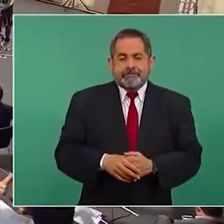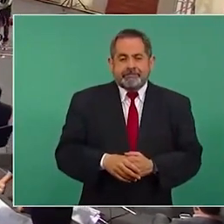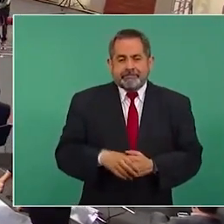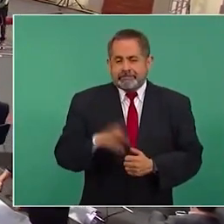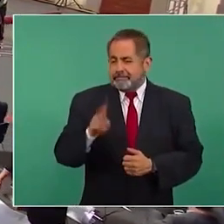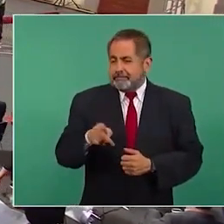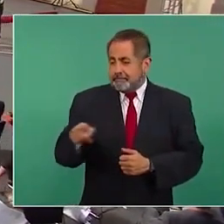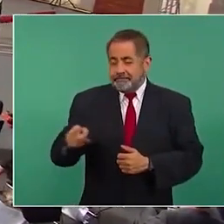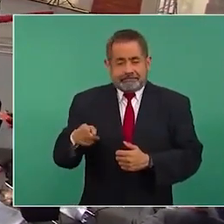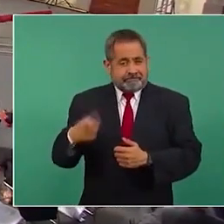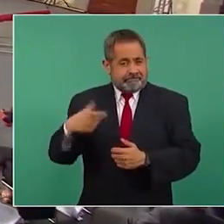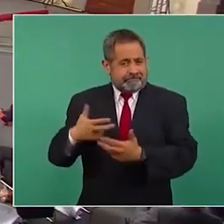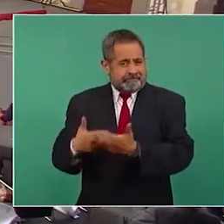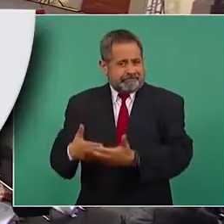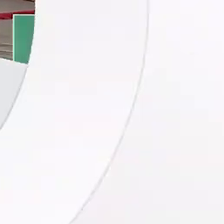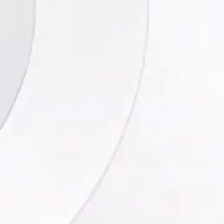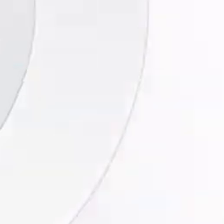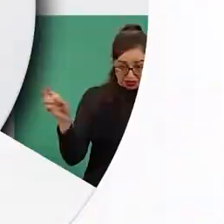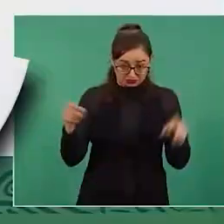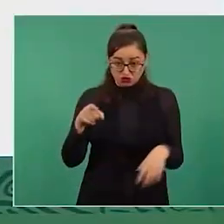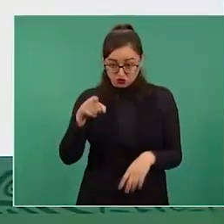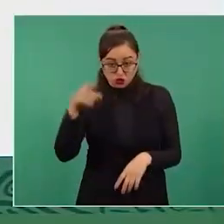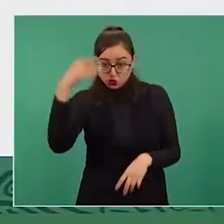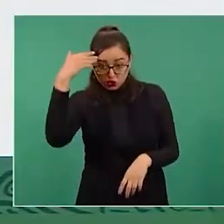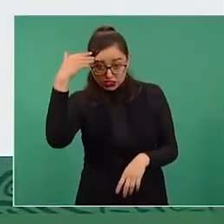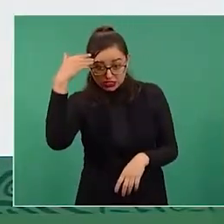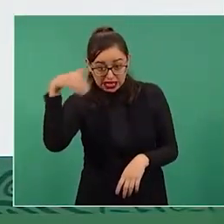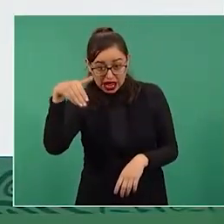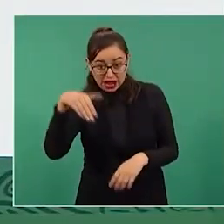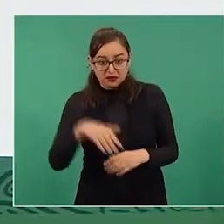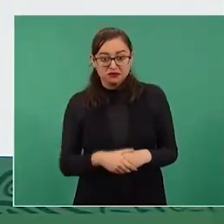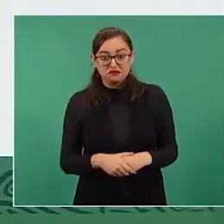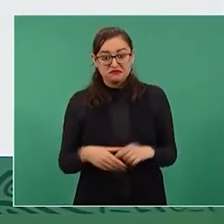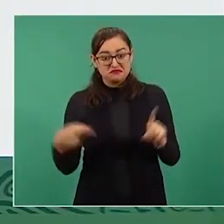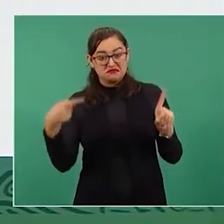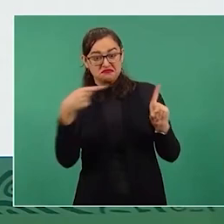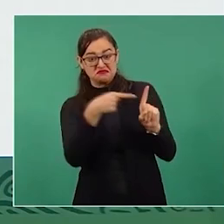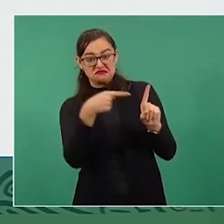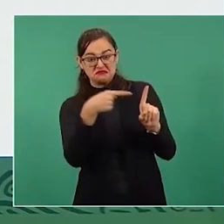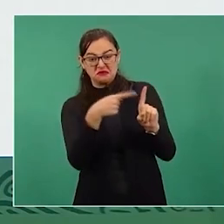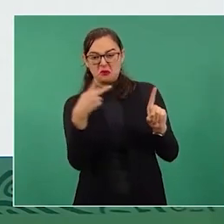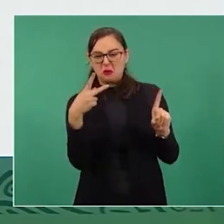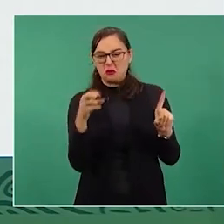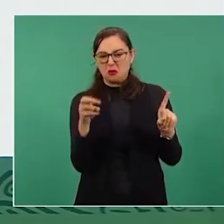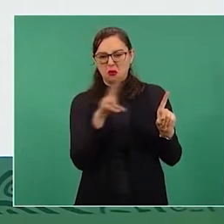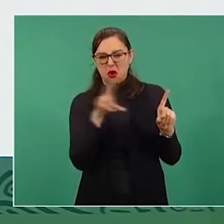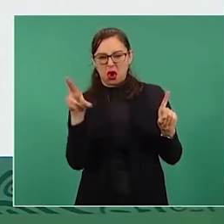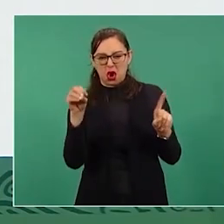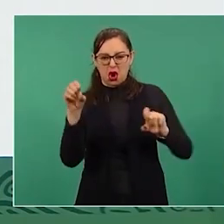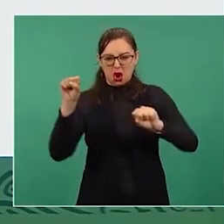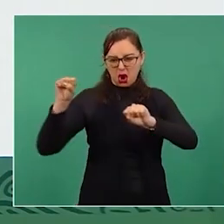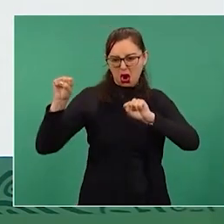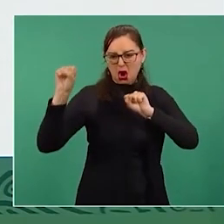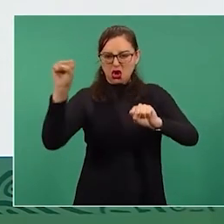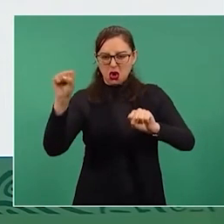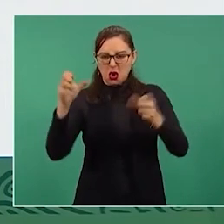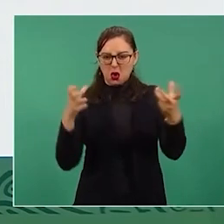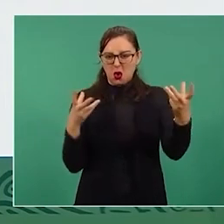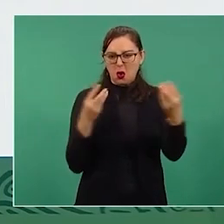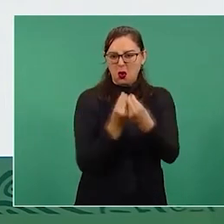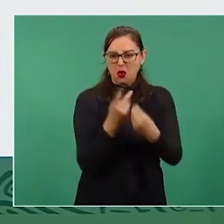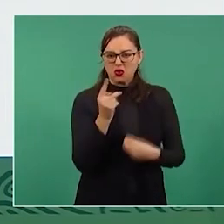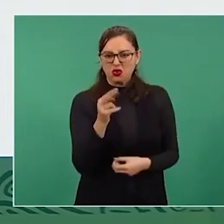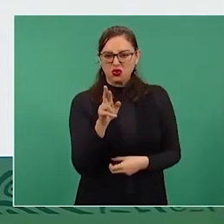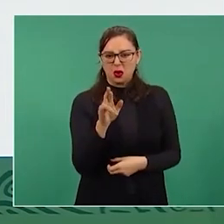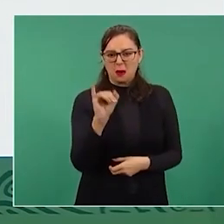era muy poco lo que quedaba. Cuando este porro priista se dedicaba a quemar